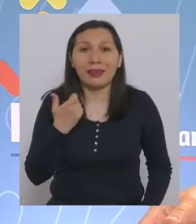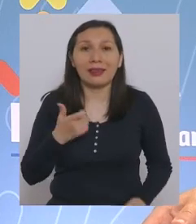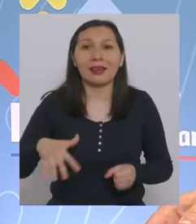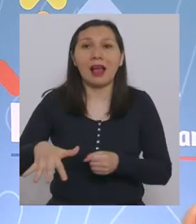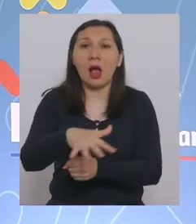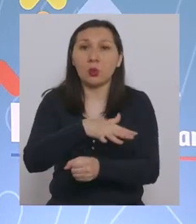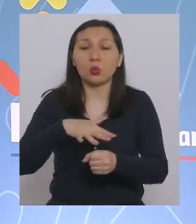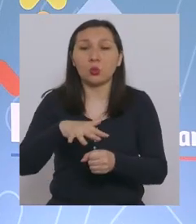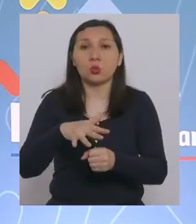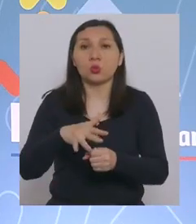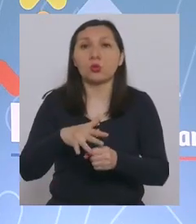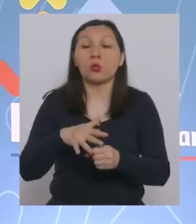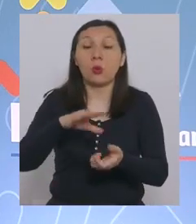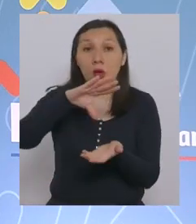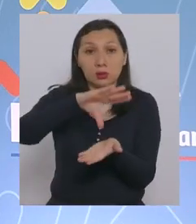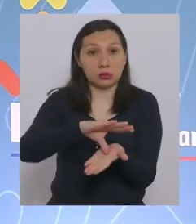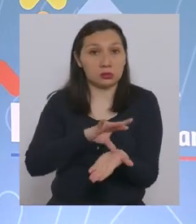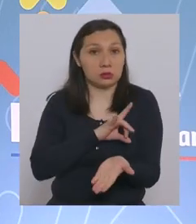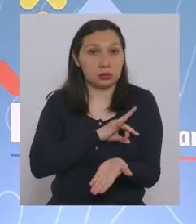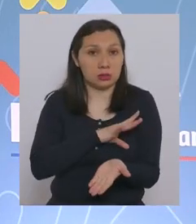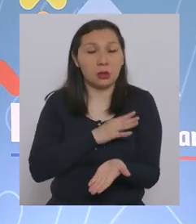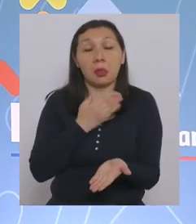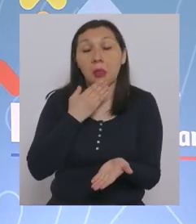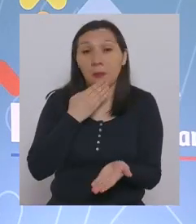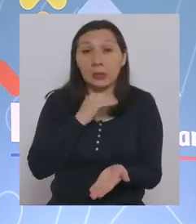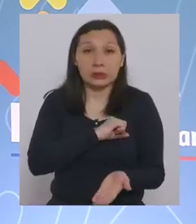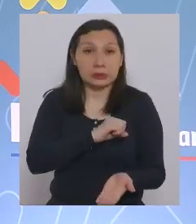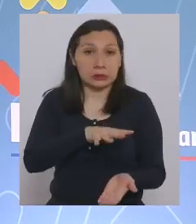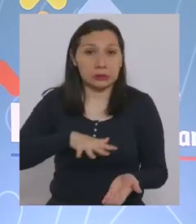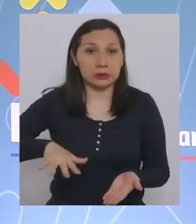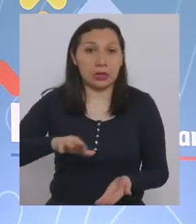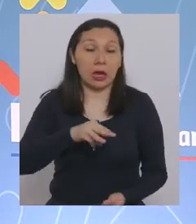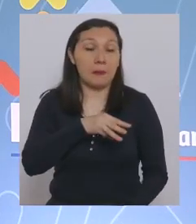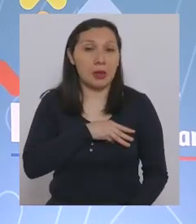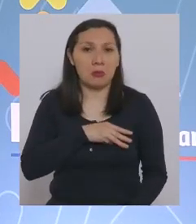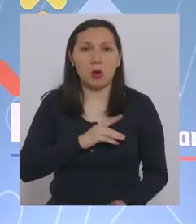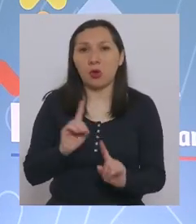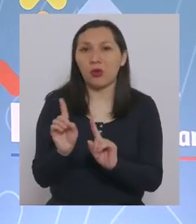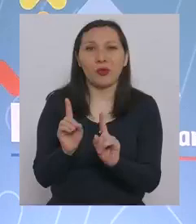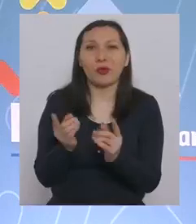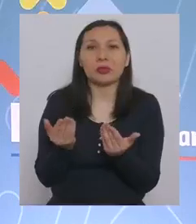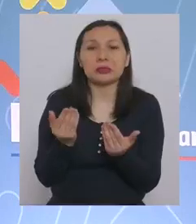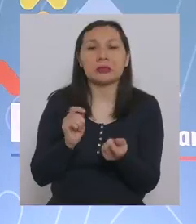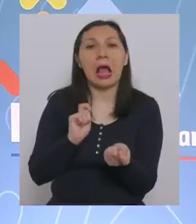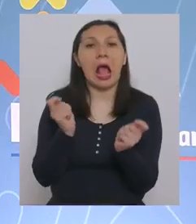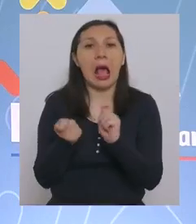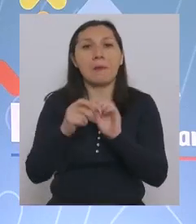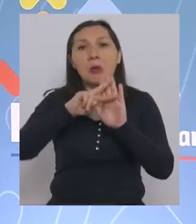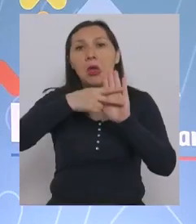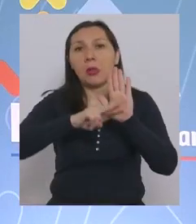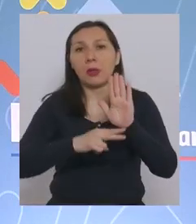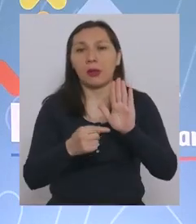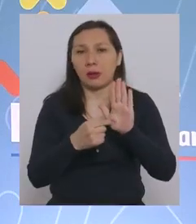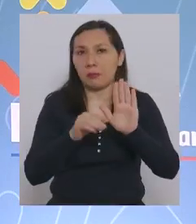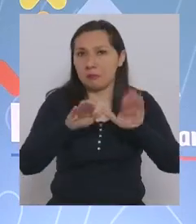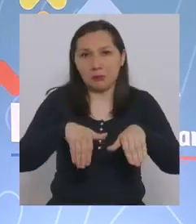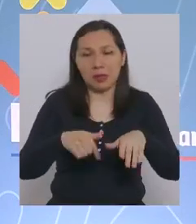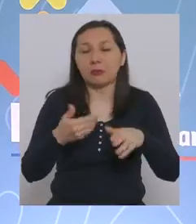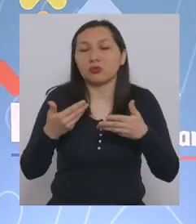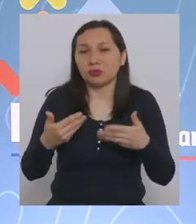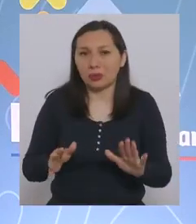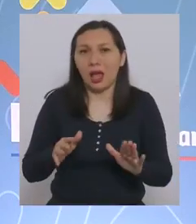situación, tanto a nivel del país como la región metropolitana, no amerita realizar cambios más allá de los que estamos